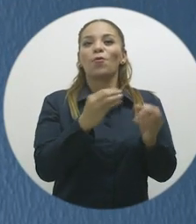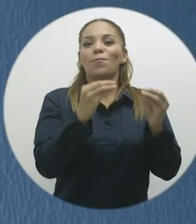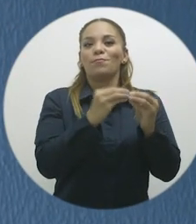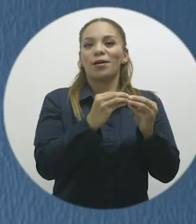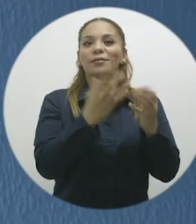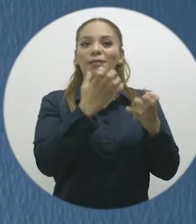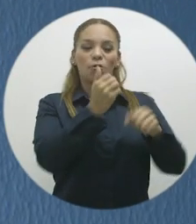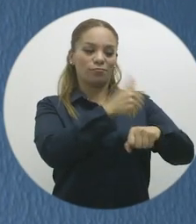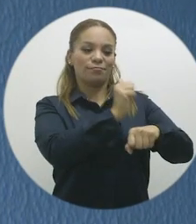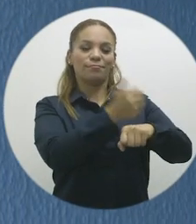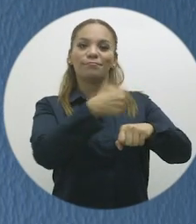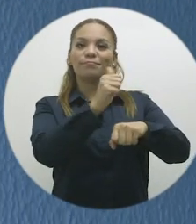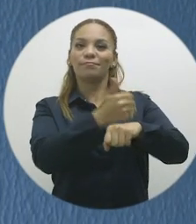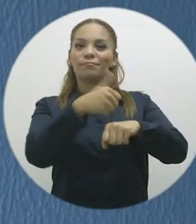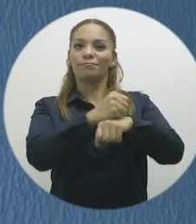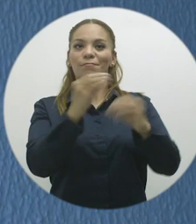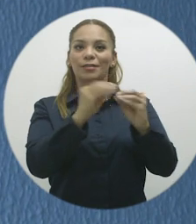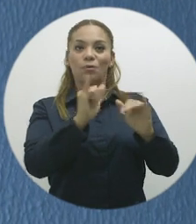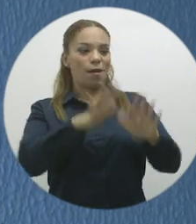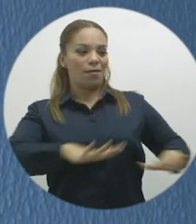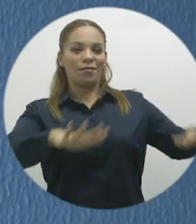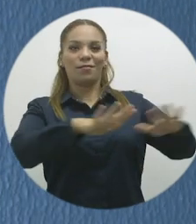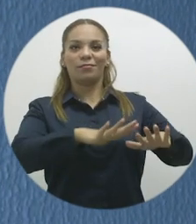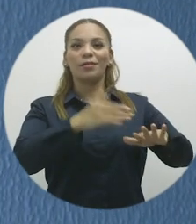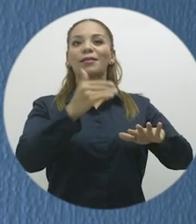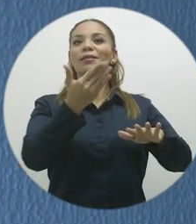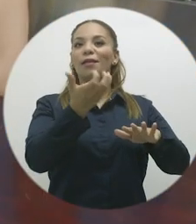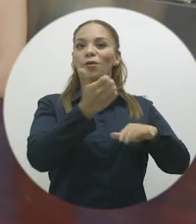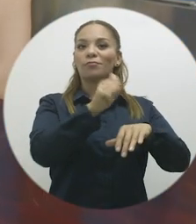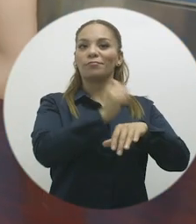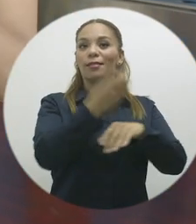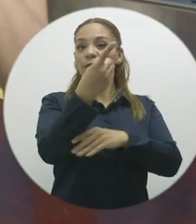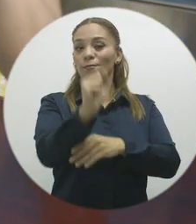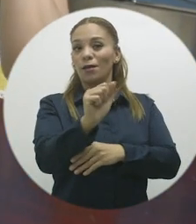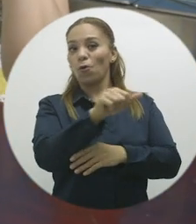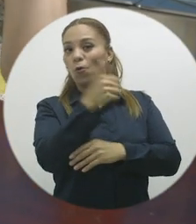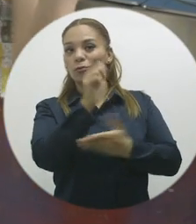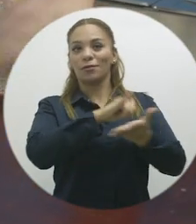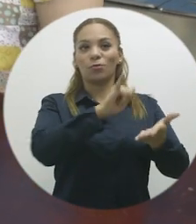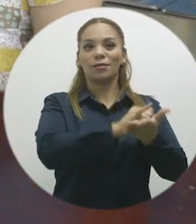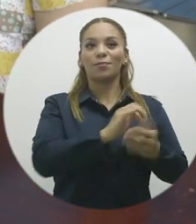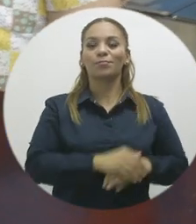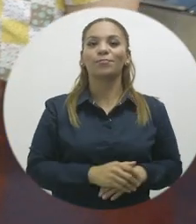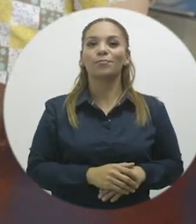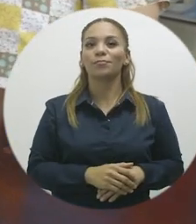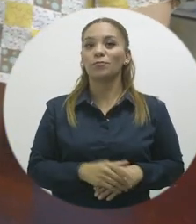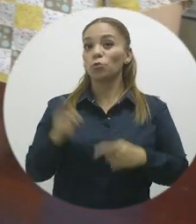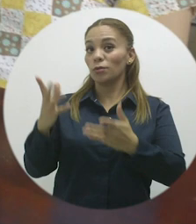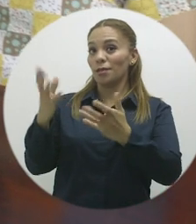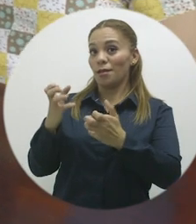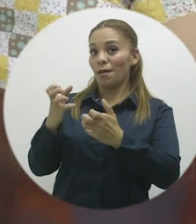yo quiero una cadena así como este local quiero un local en San Parados y otro en San José usted